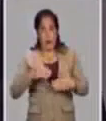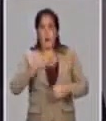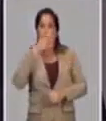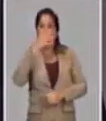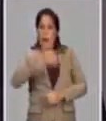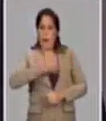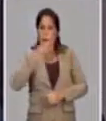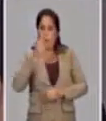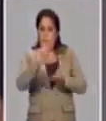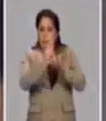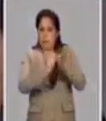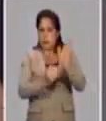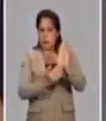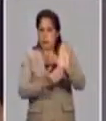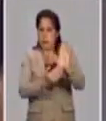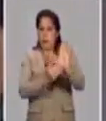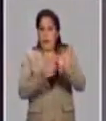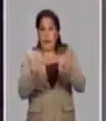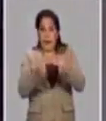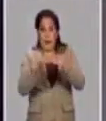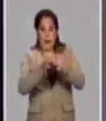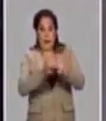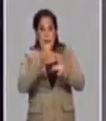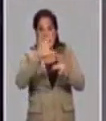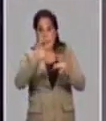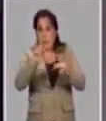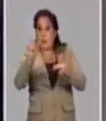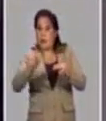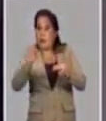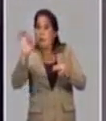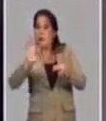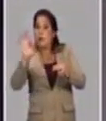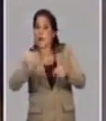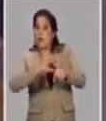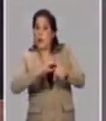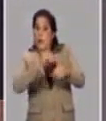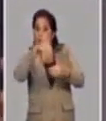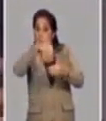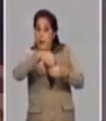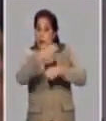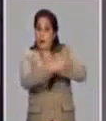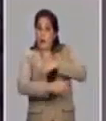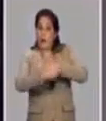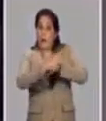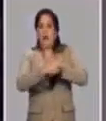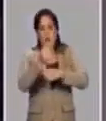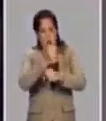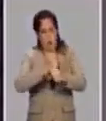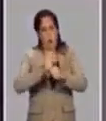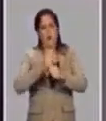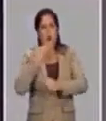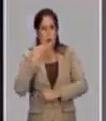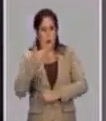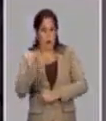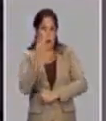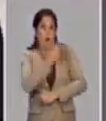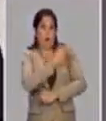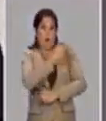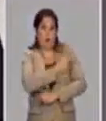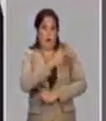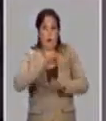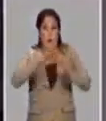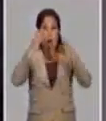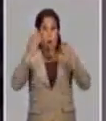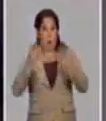Salud plantea que una reducción de hasta 50% sería de utilidad. Porque una vacuna que logre